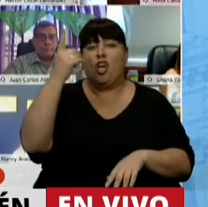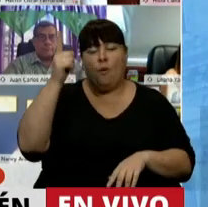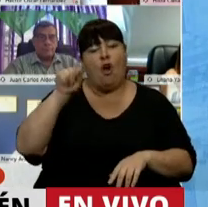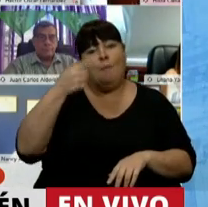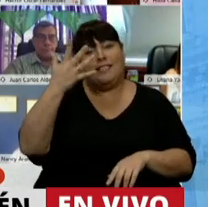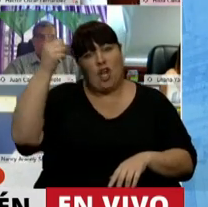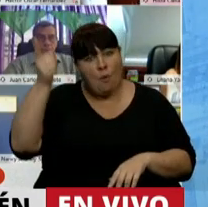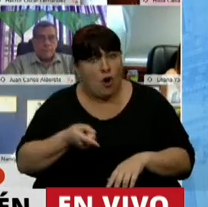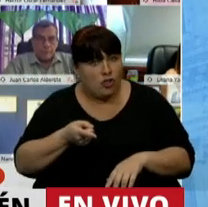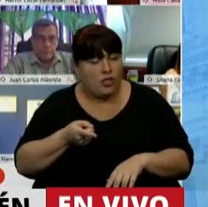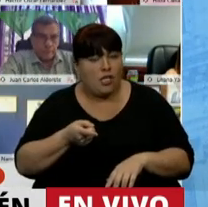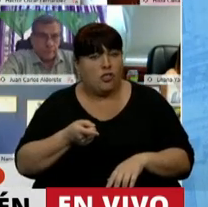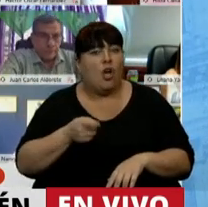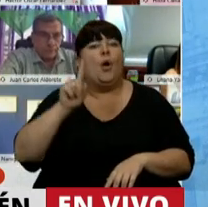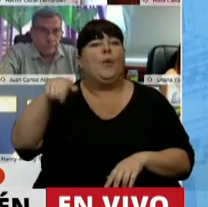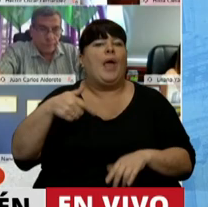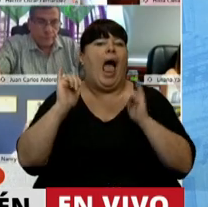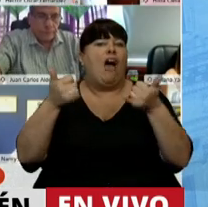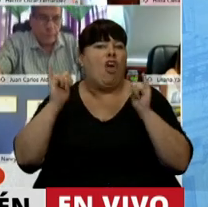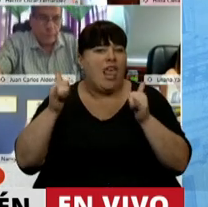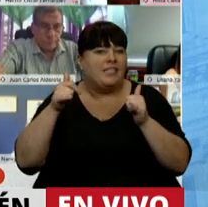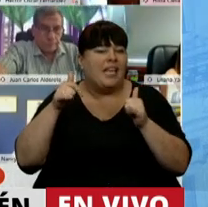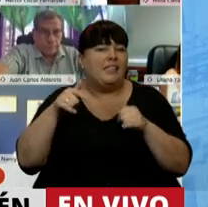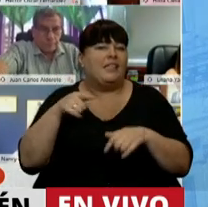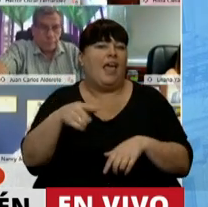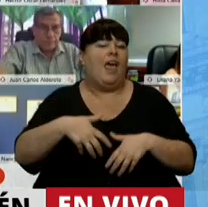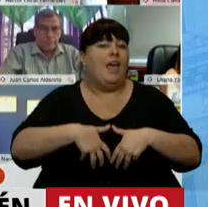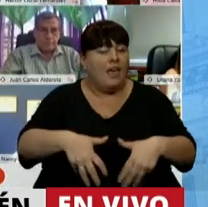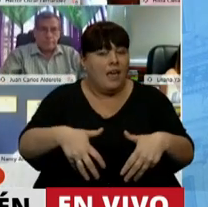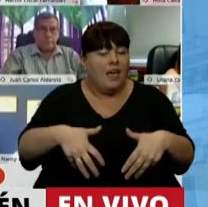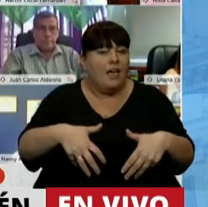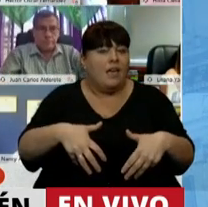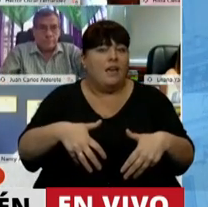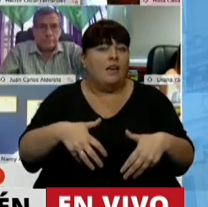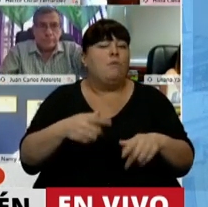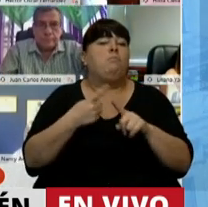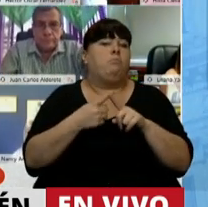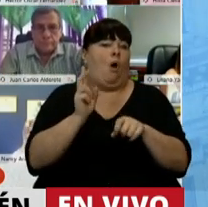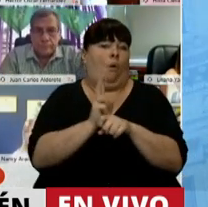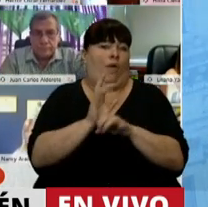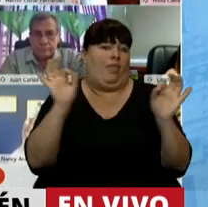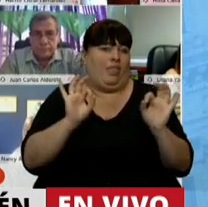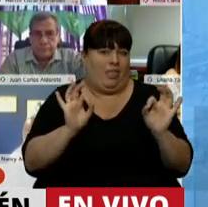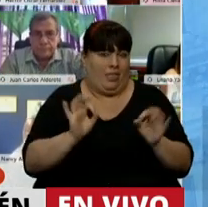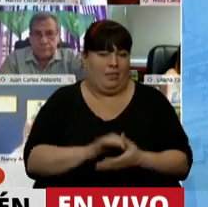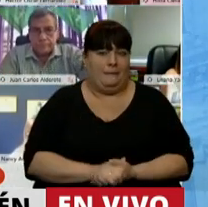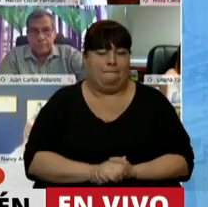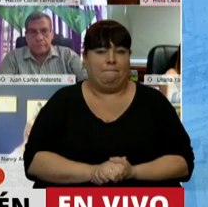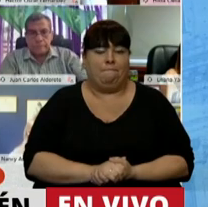.5% de las adolescentes quedaron embarazadas por no utilizar un método